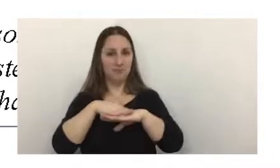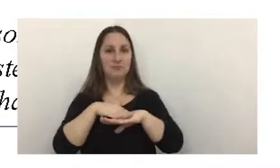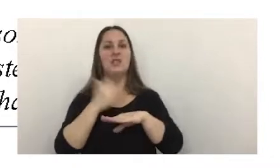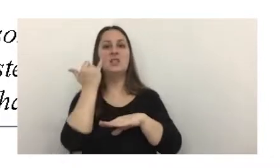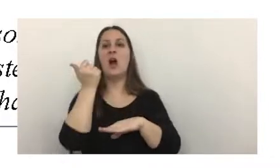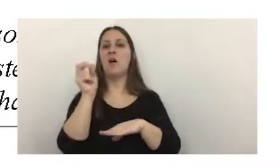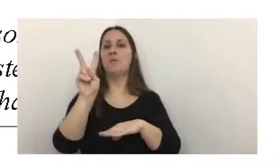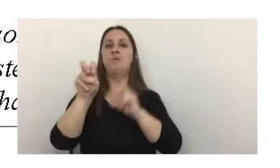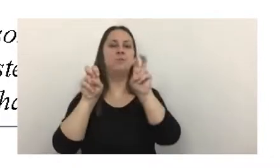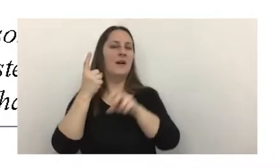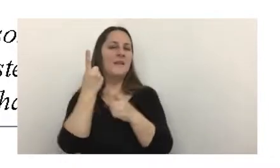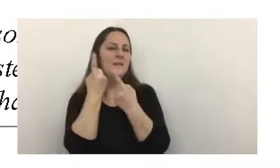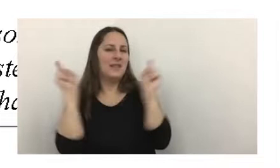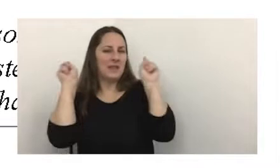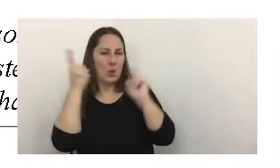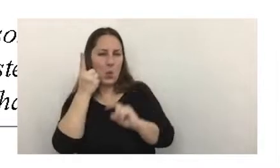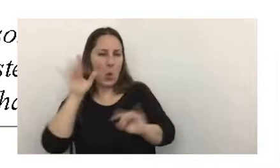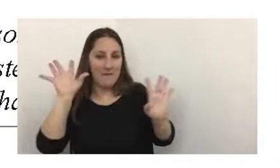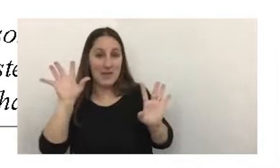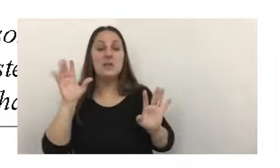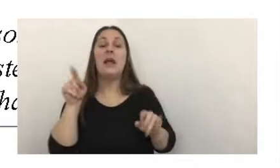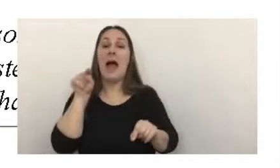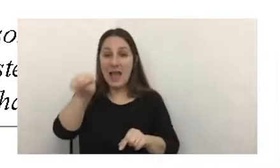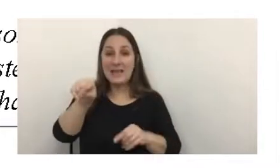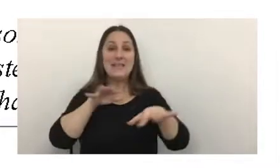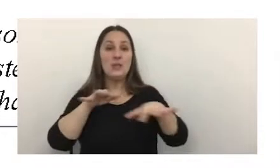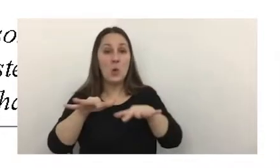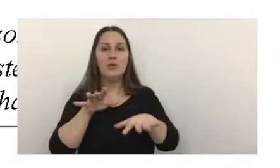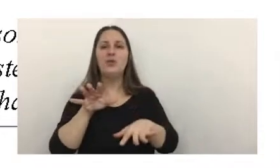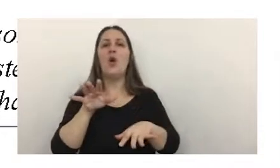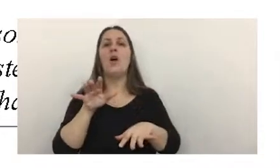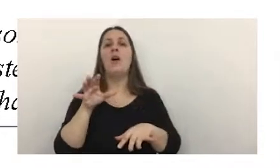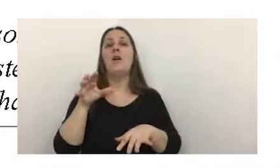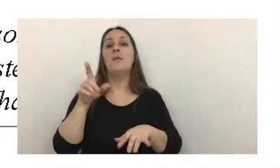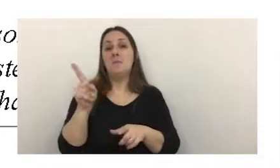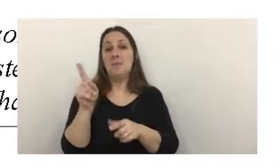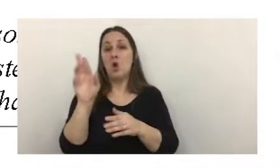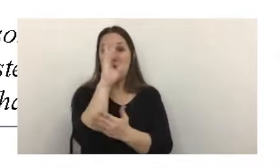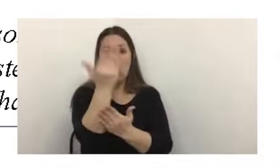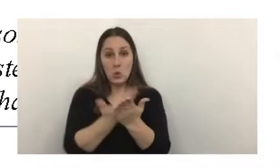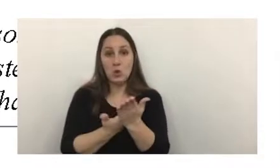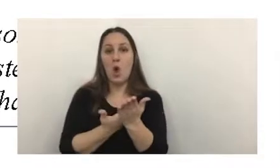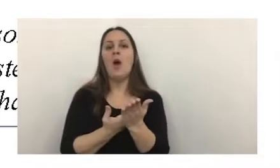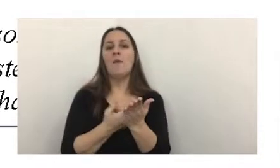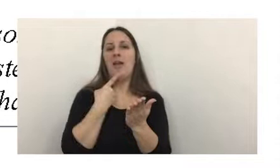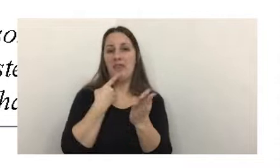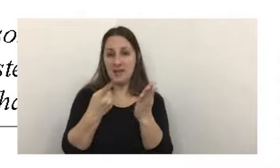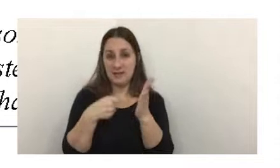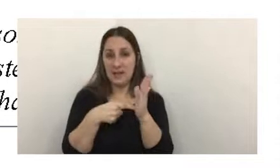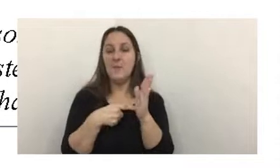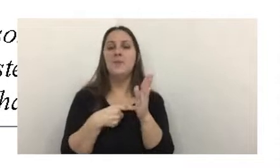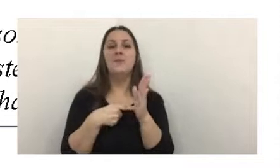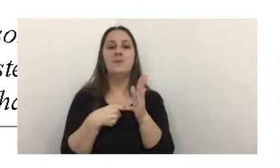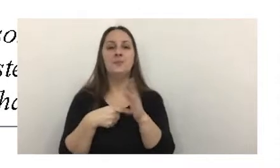ingresos extraordinarios, en ese caso, lo que nos plantea la presente resolución es que a